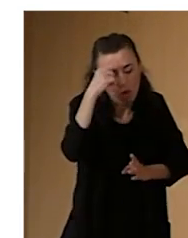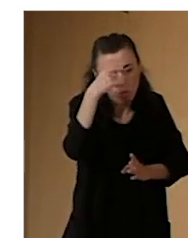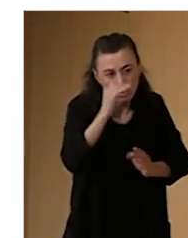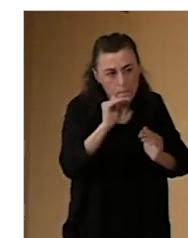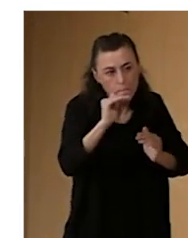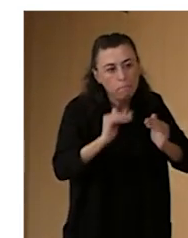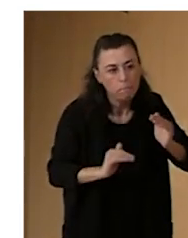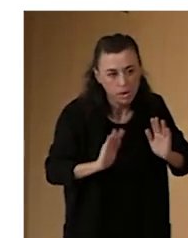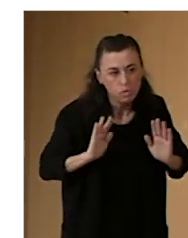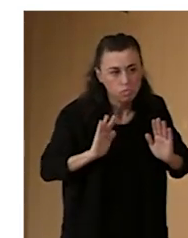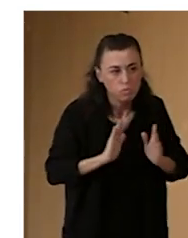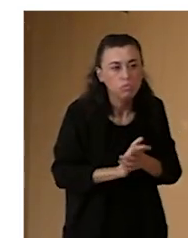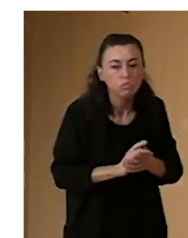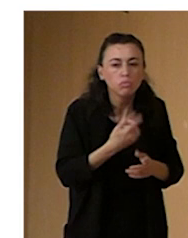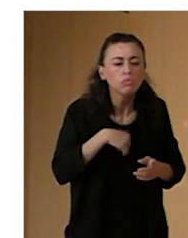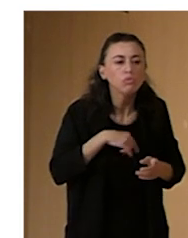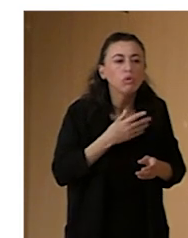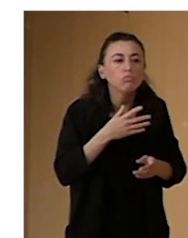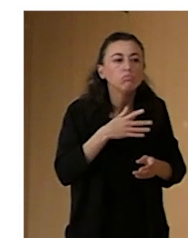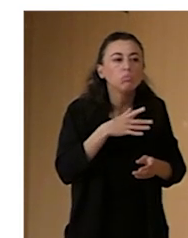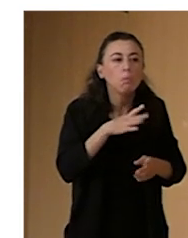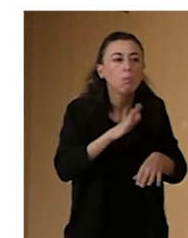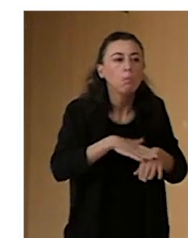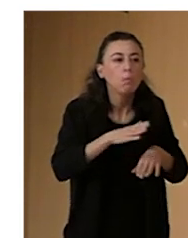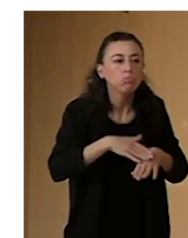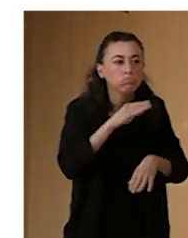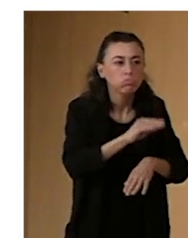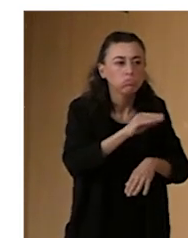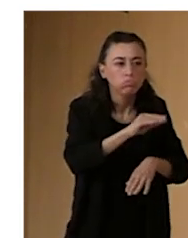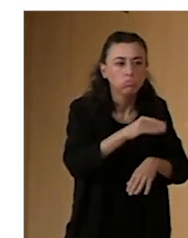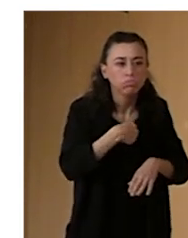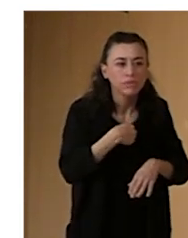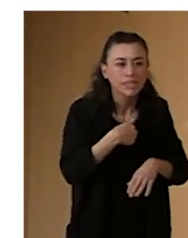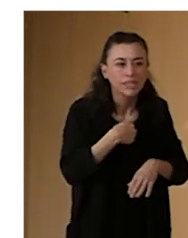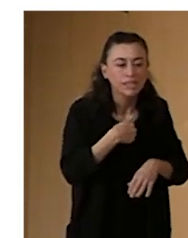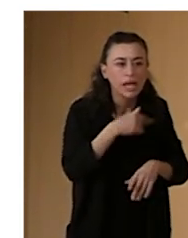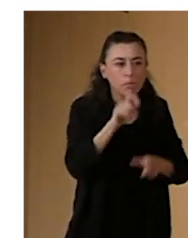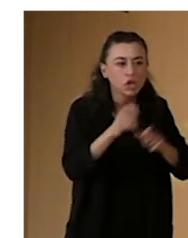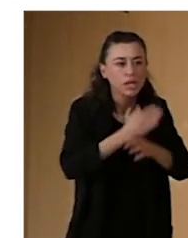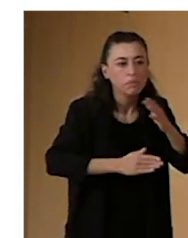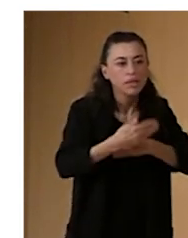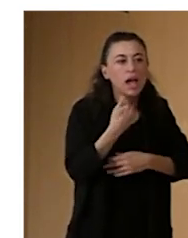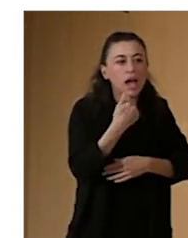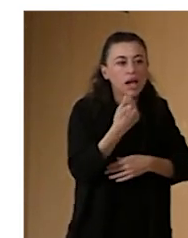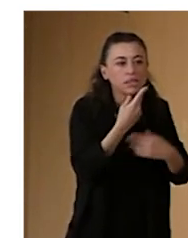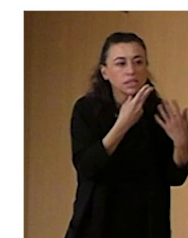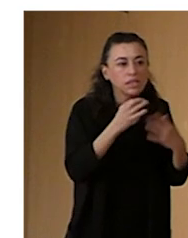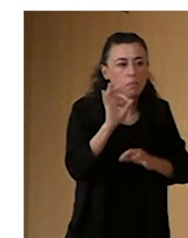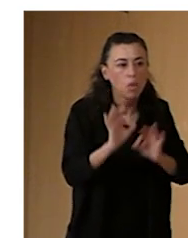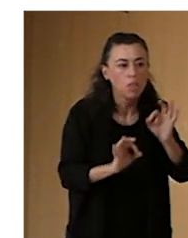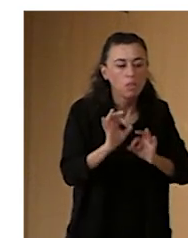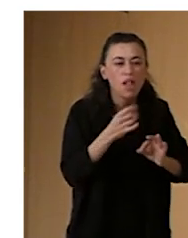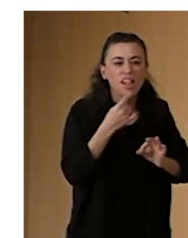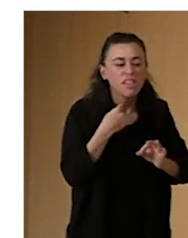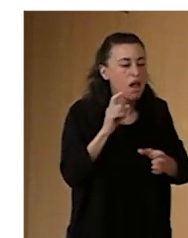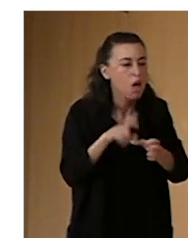Cuando preguntamos por qué, la cuestión es que casi el 70% de las personas con discapacidad dicen que no participan porque